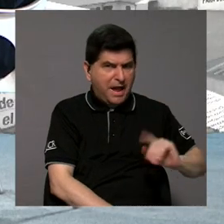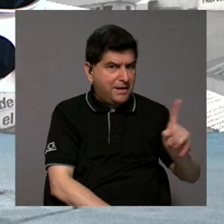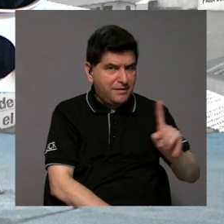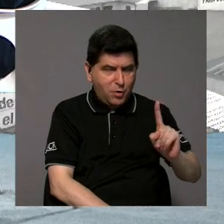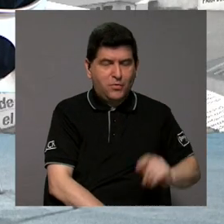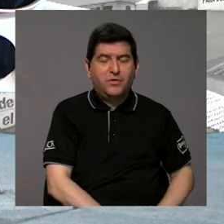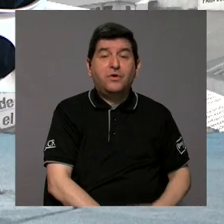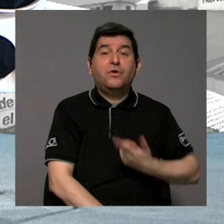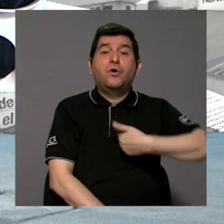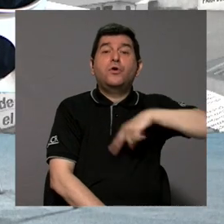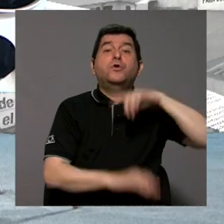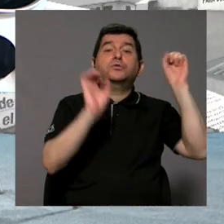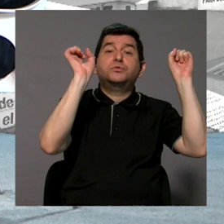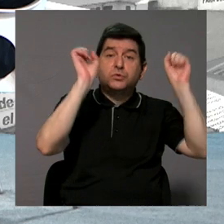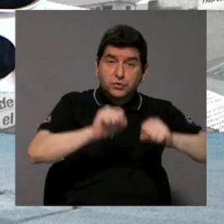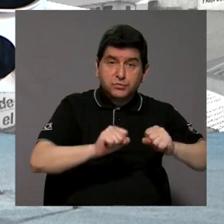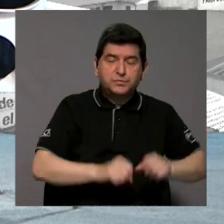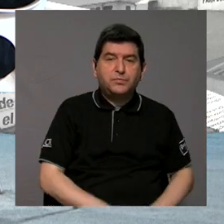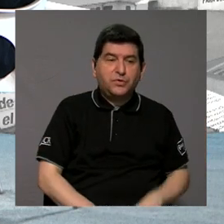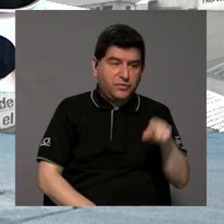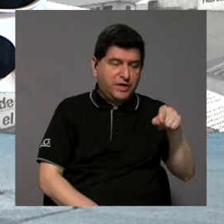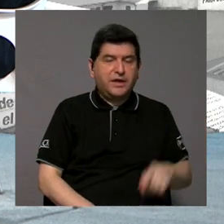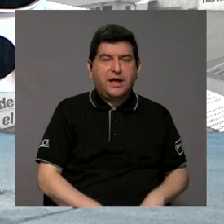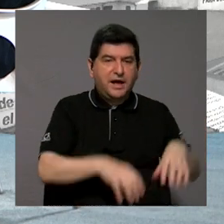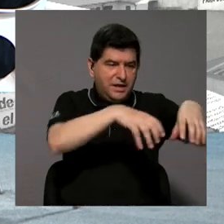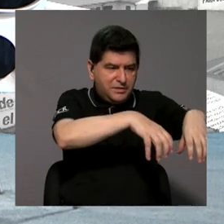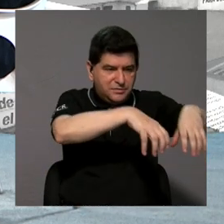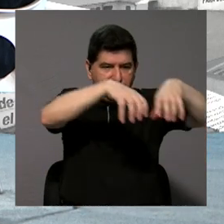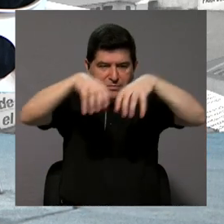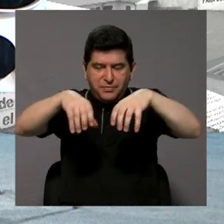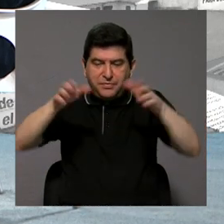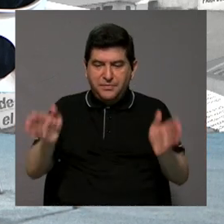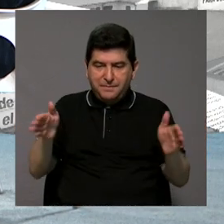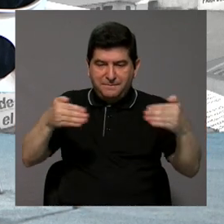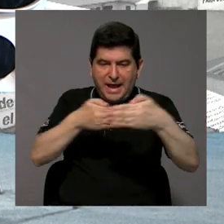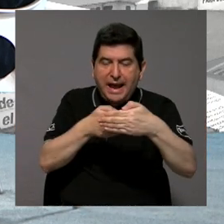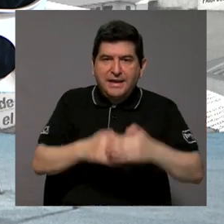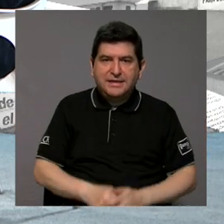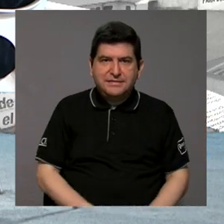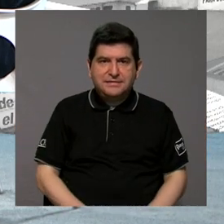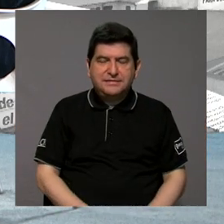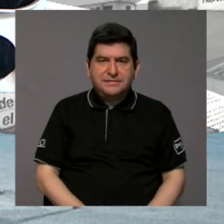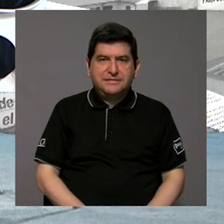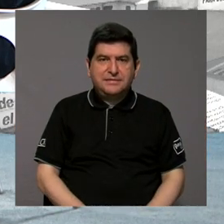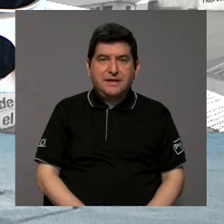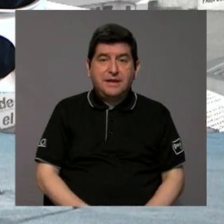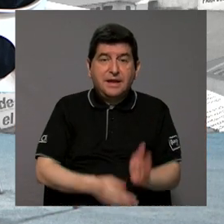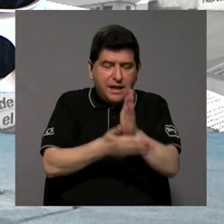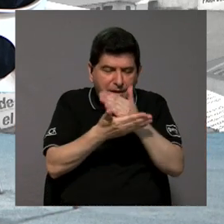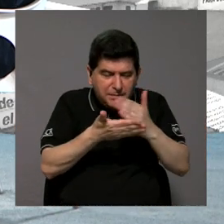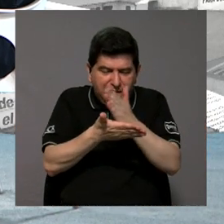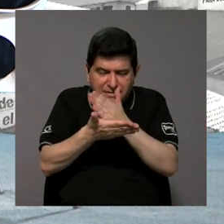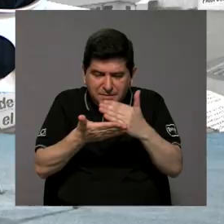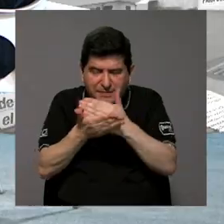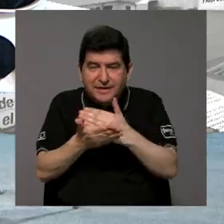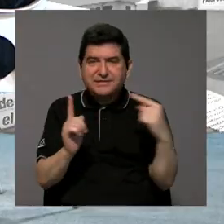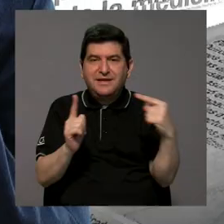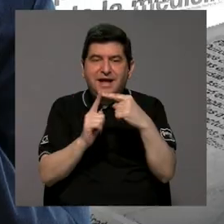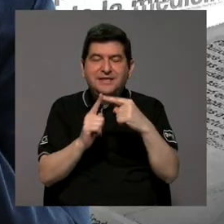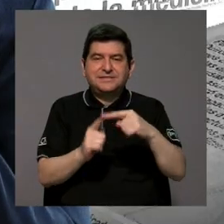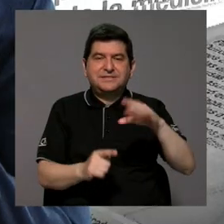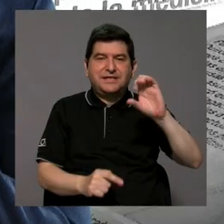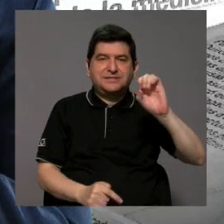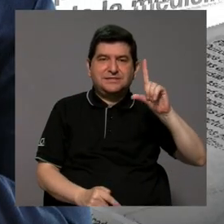sino que nosotros podemos desmontar el paquete de baterías irnos a la escala más pequeña como la celda